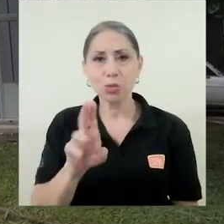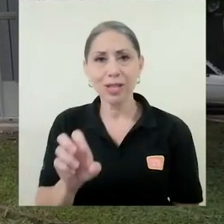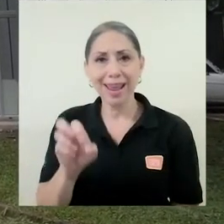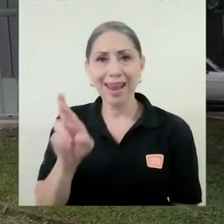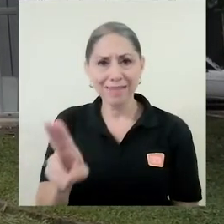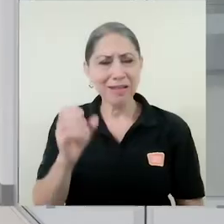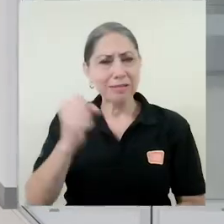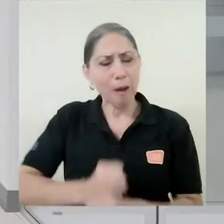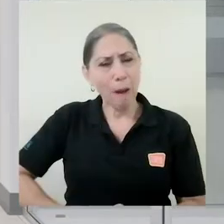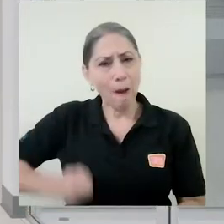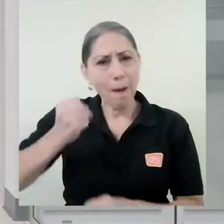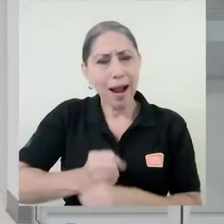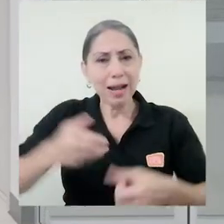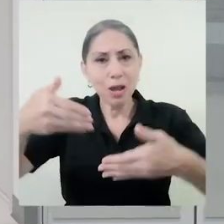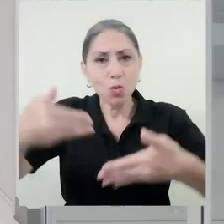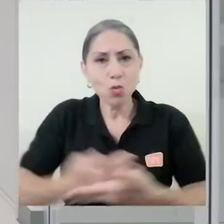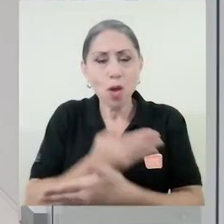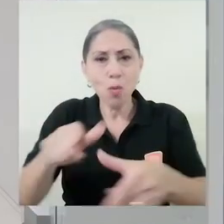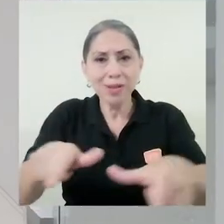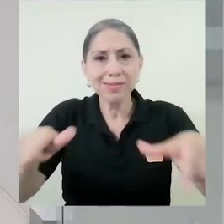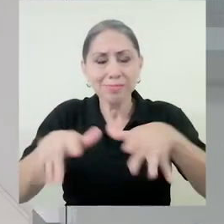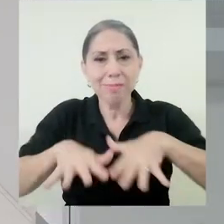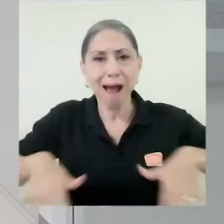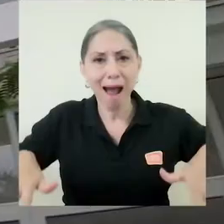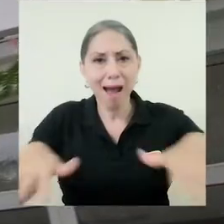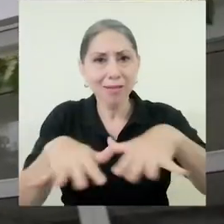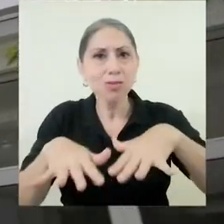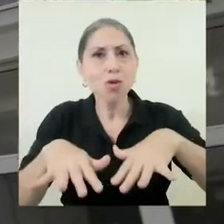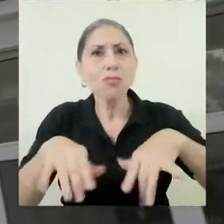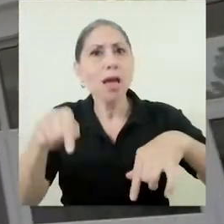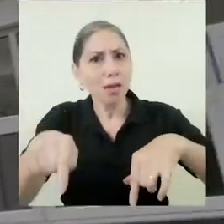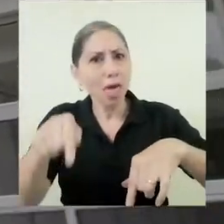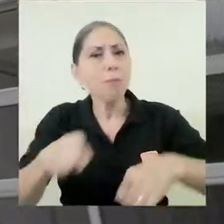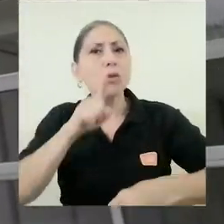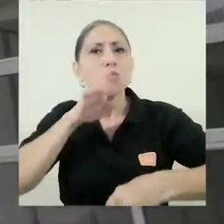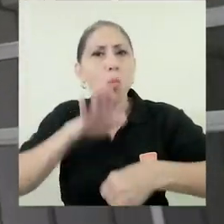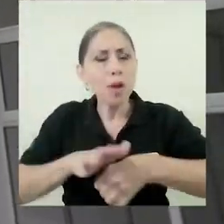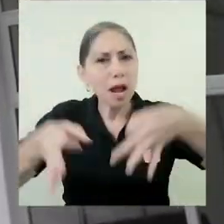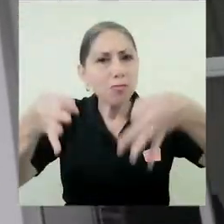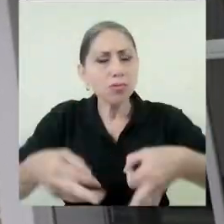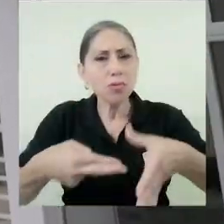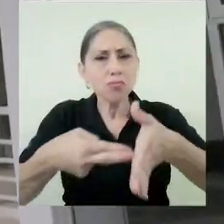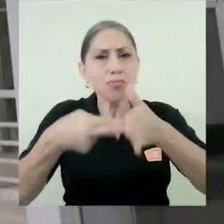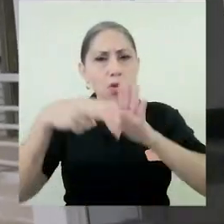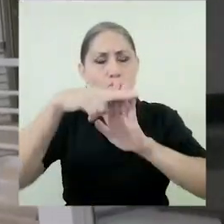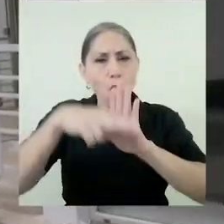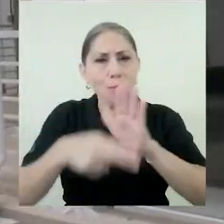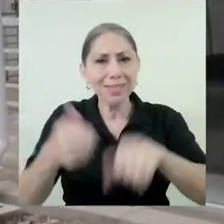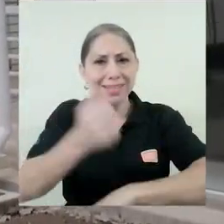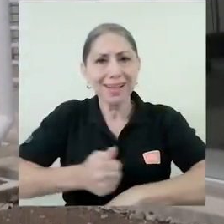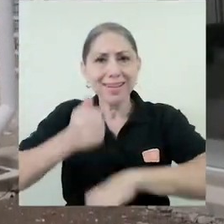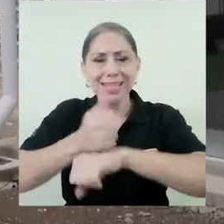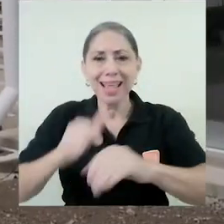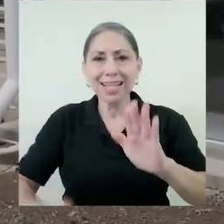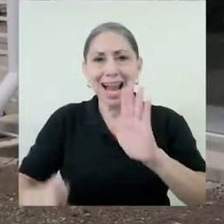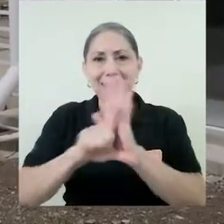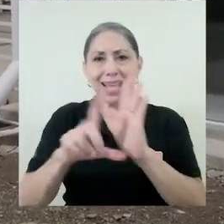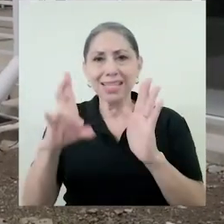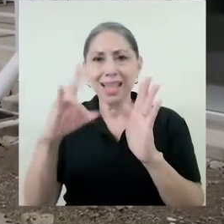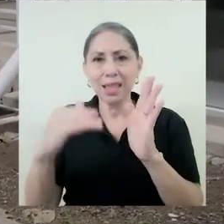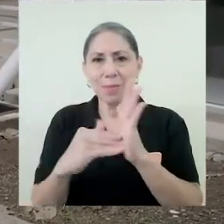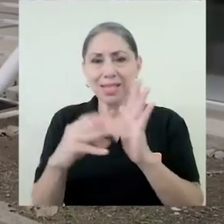de la UCR trabajarán en un nuevo espacio, que además cumplirá con las normas establecidas en la Ley